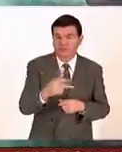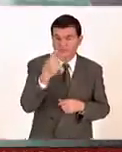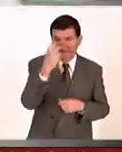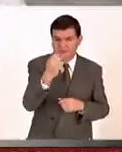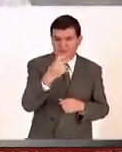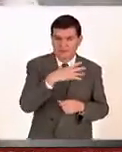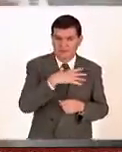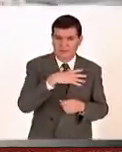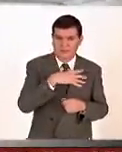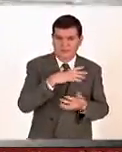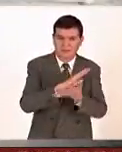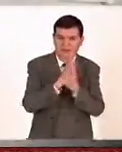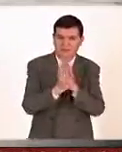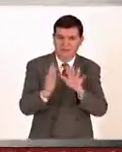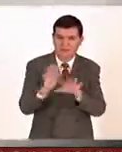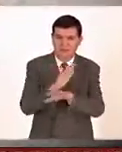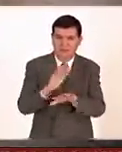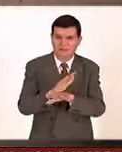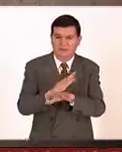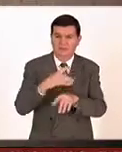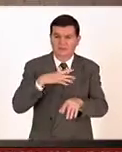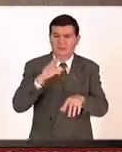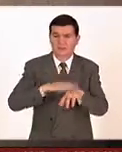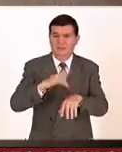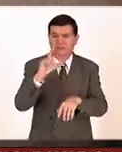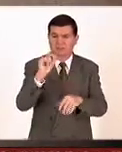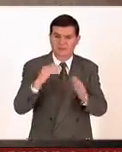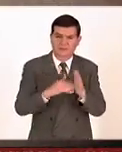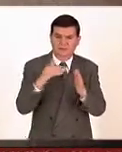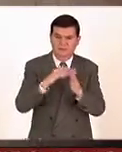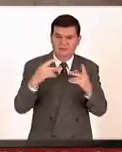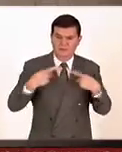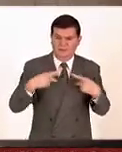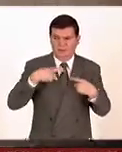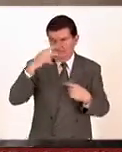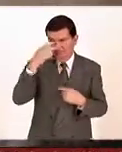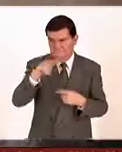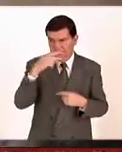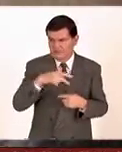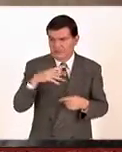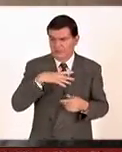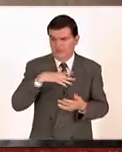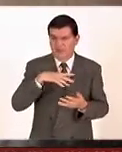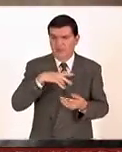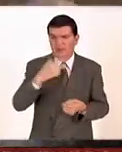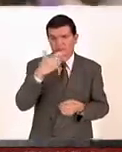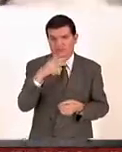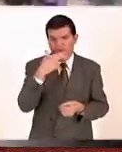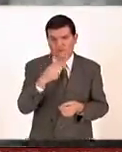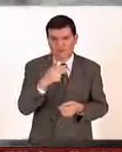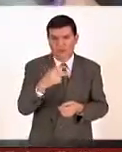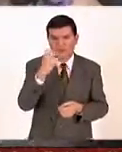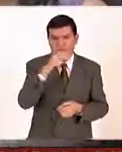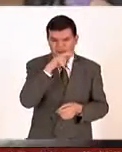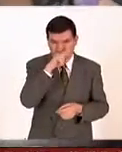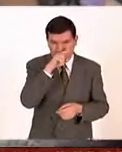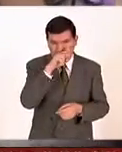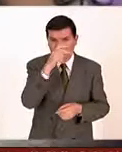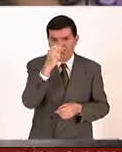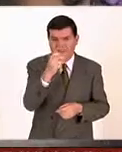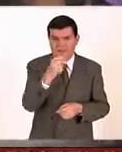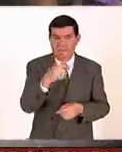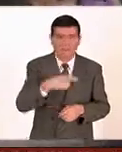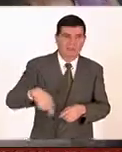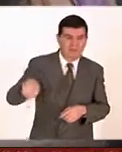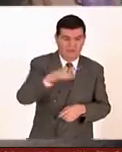esto se traduce en que existan más de 20 millones de mexicanos que consumen tabaco. Lo que nos preocupa también es que